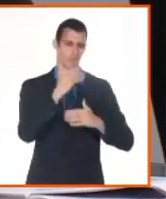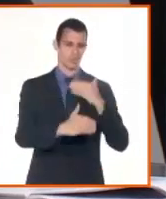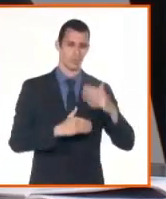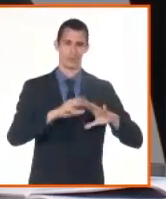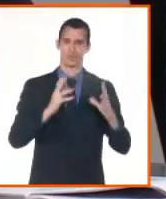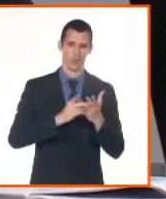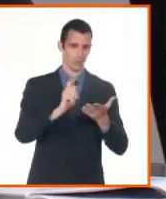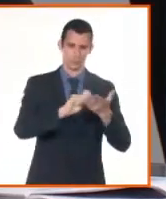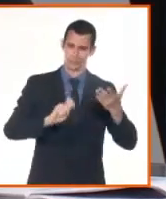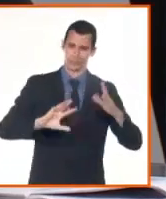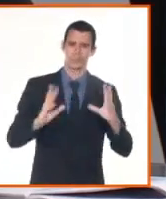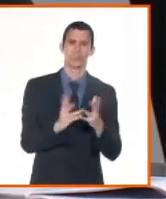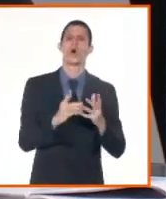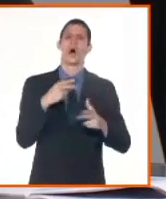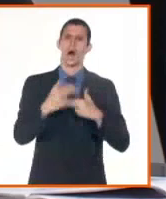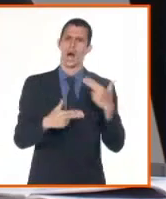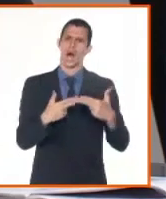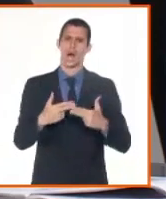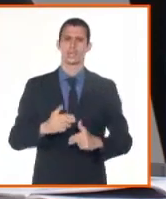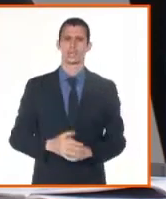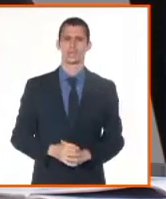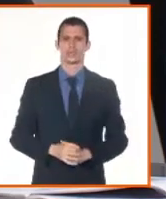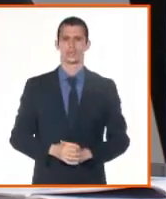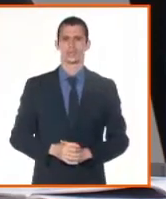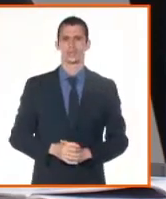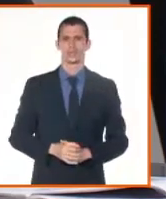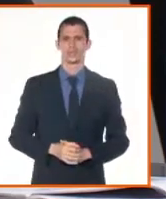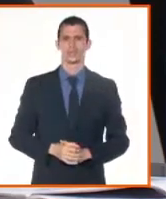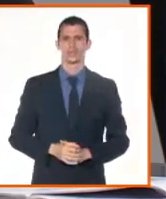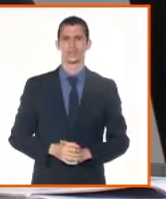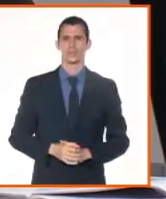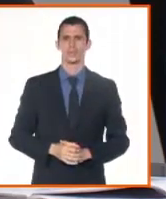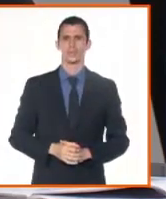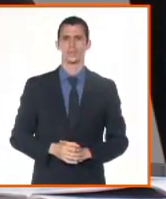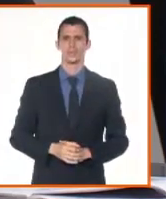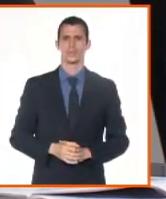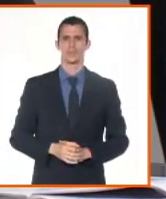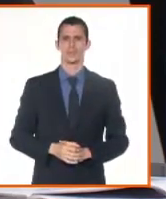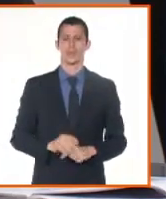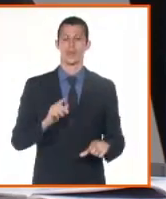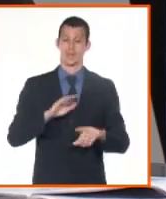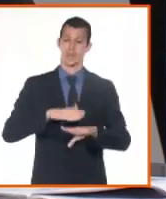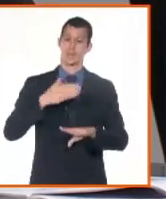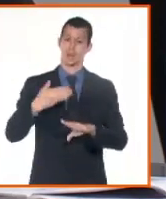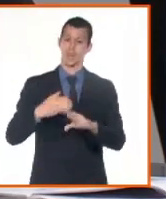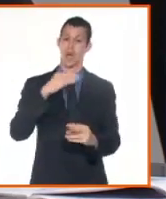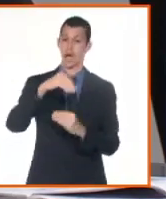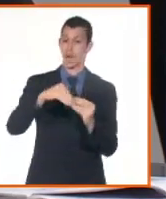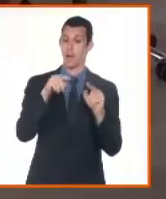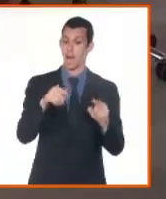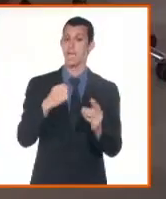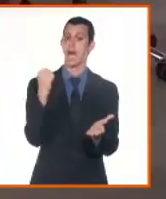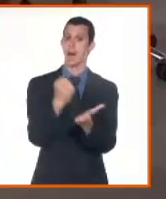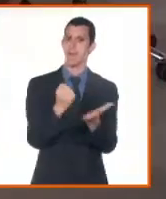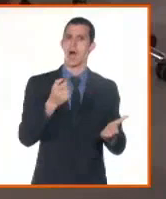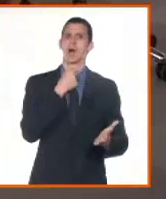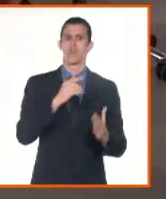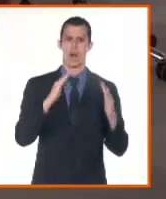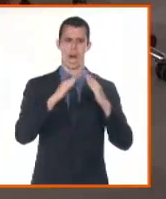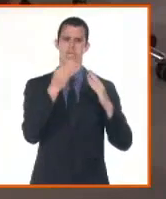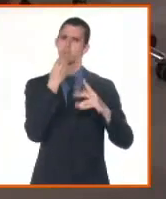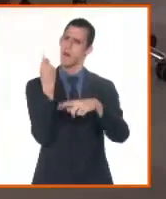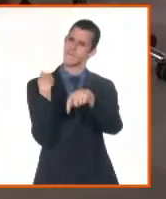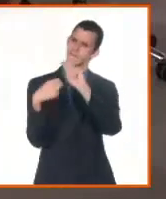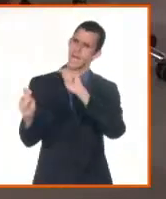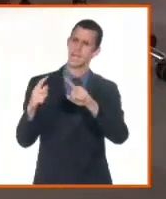autorizaciones previas y demás todos los actos de compra-venta, donación y permuta.